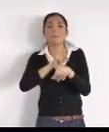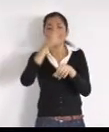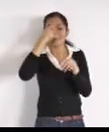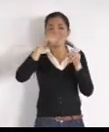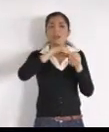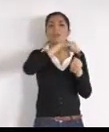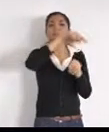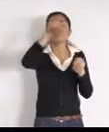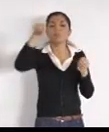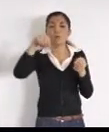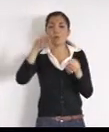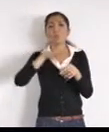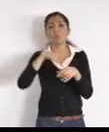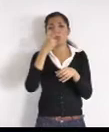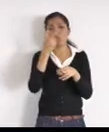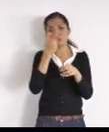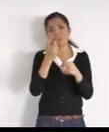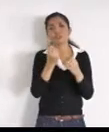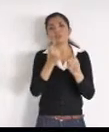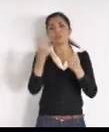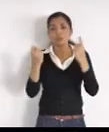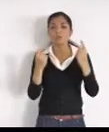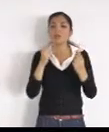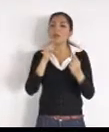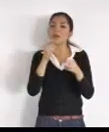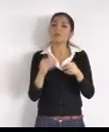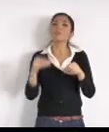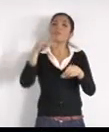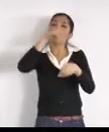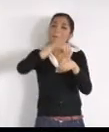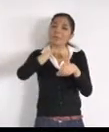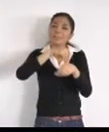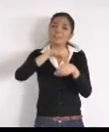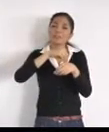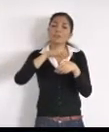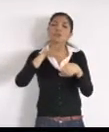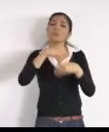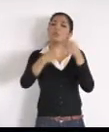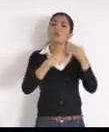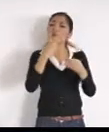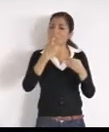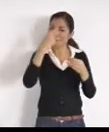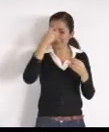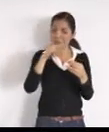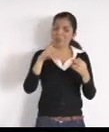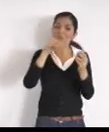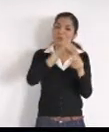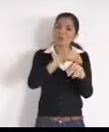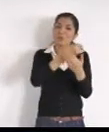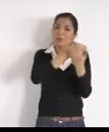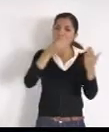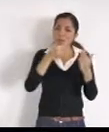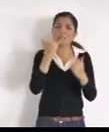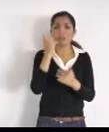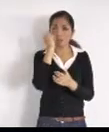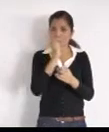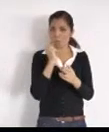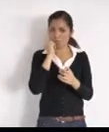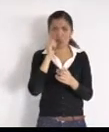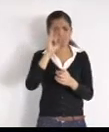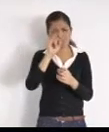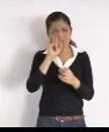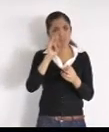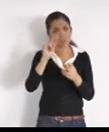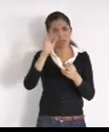es una cuestión, de orden, en Tlajomulco, vamos a seguir, en esta agenda, de que se permita, el comercio regulado, que esto no genere,